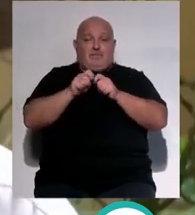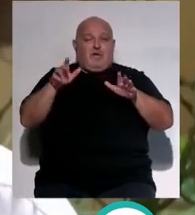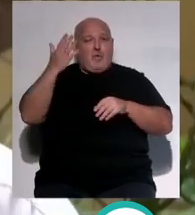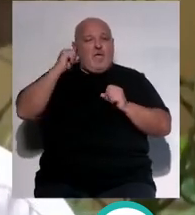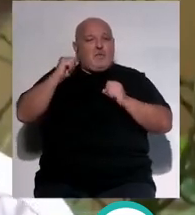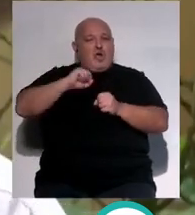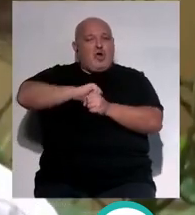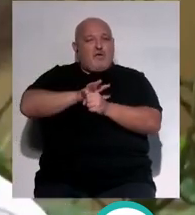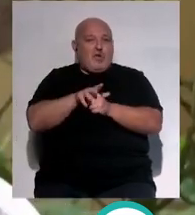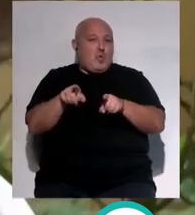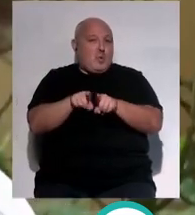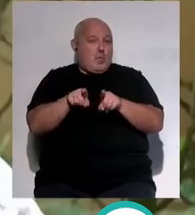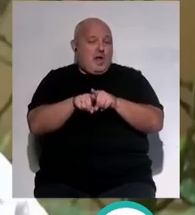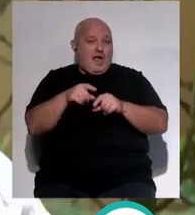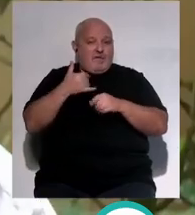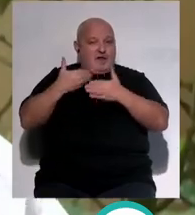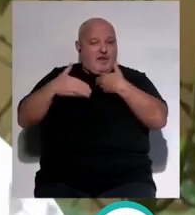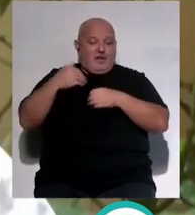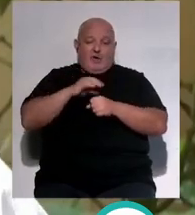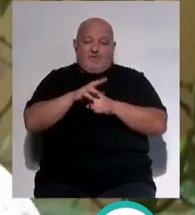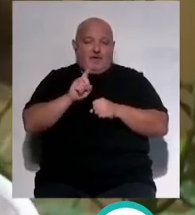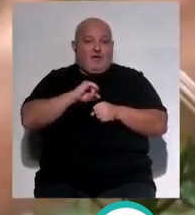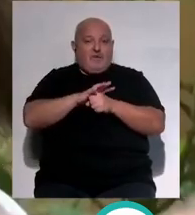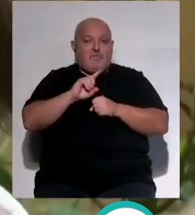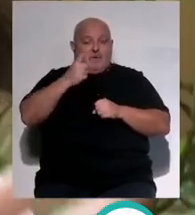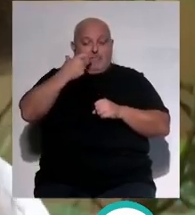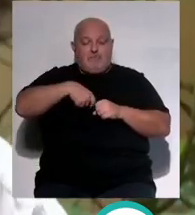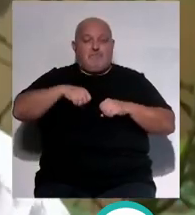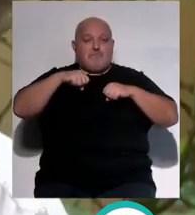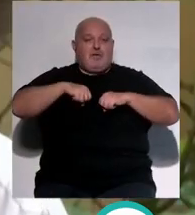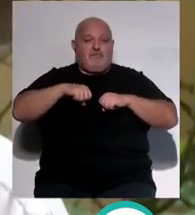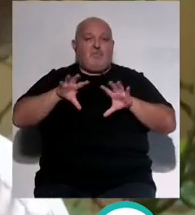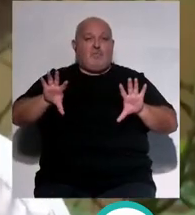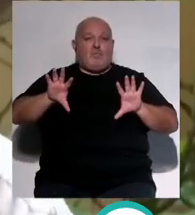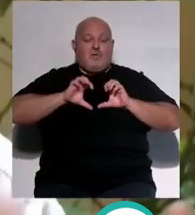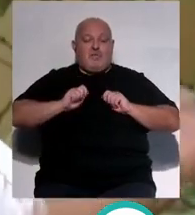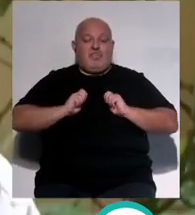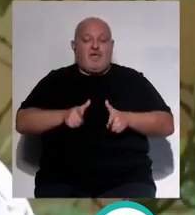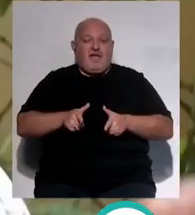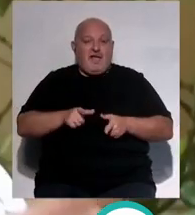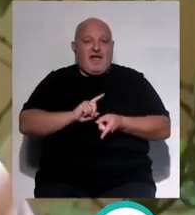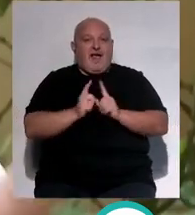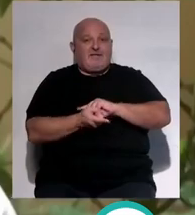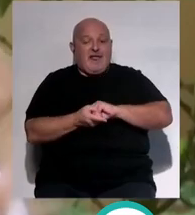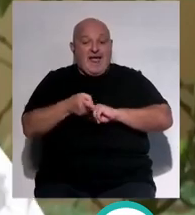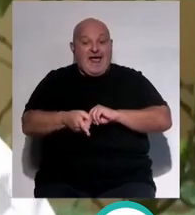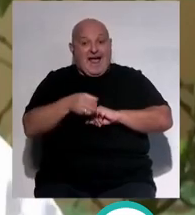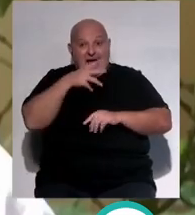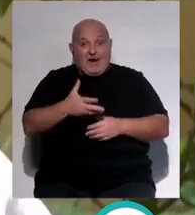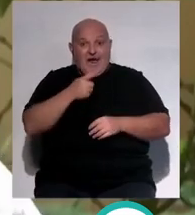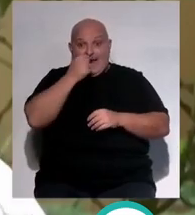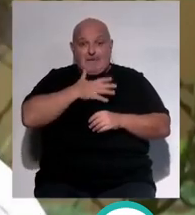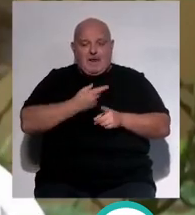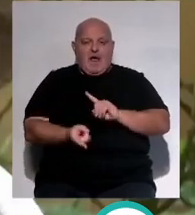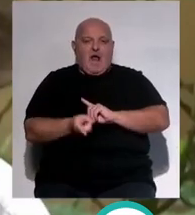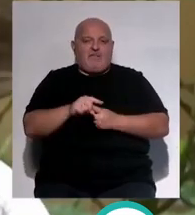COVID iba a funcionar así y no era cierto nosotros fuimos los principales transmisores para la infancia la infancia son los principales transmisores de la